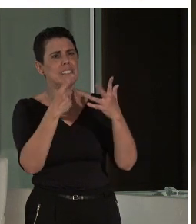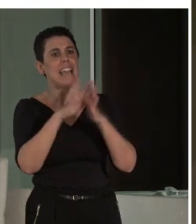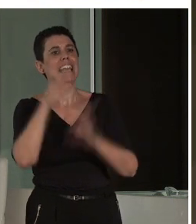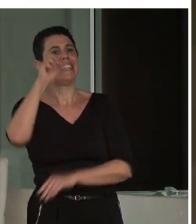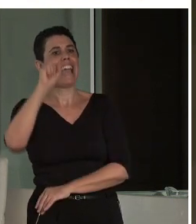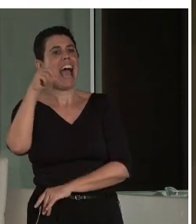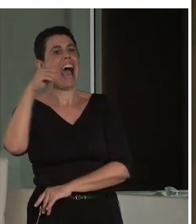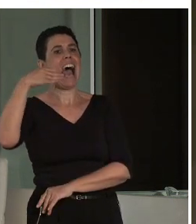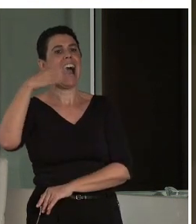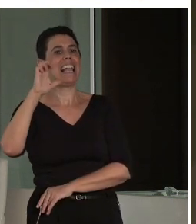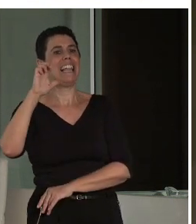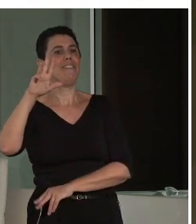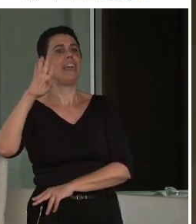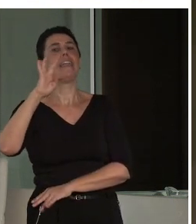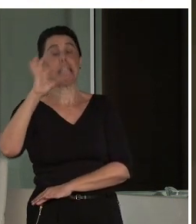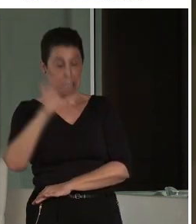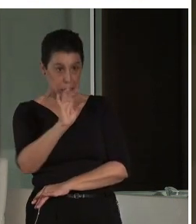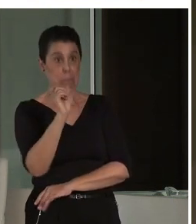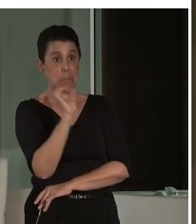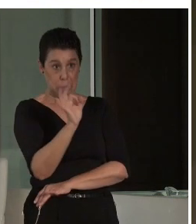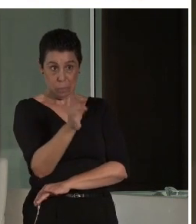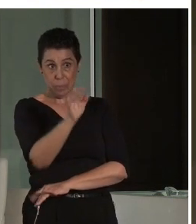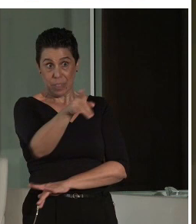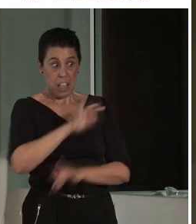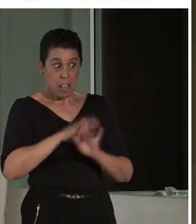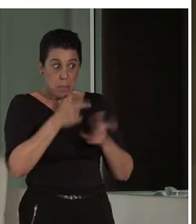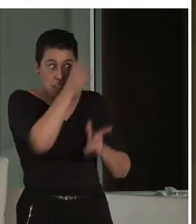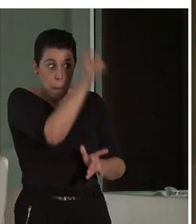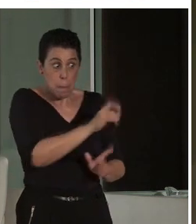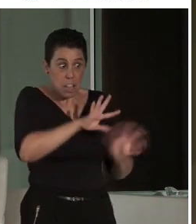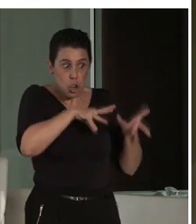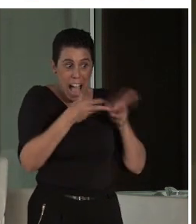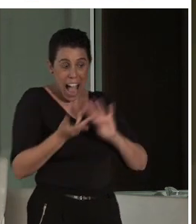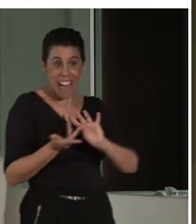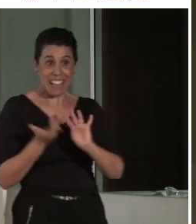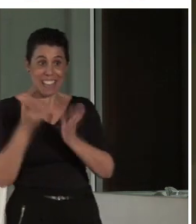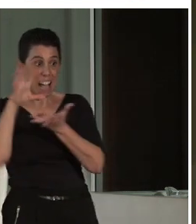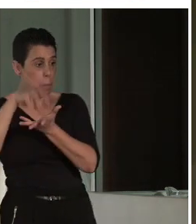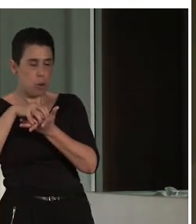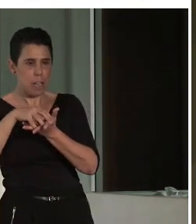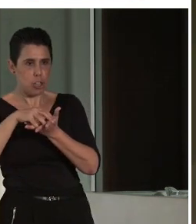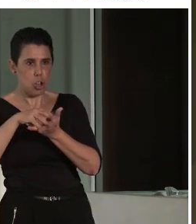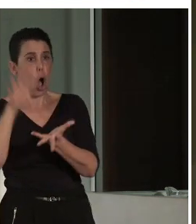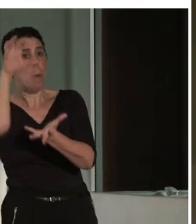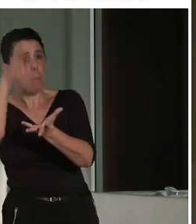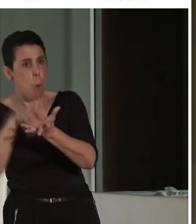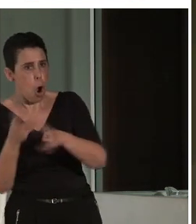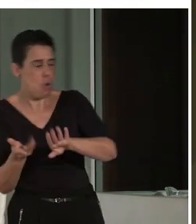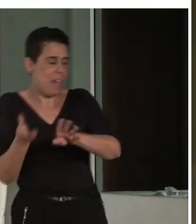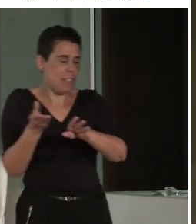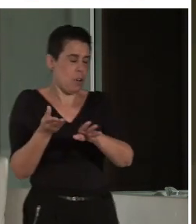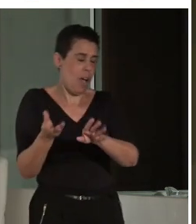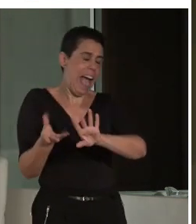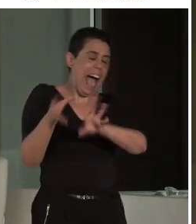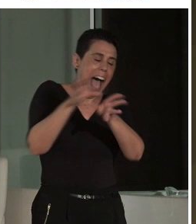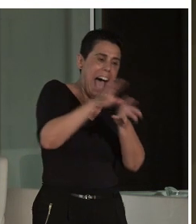que realmente no son las personas las que se tienen que adaptar a los monumentos, sino los monumentos a las personas. Bueno, tú lo dijiste de una forma mucho más bella,